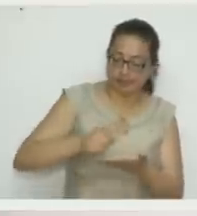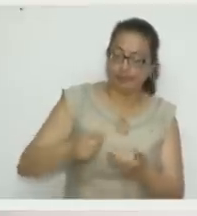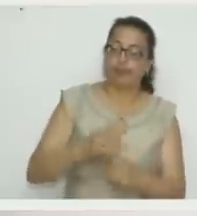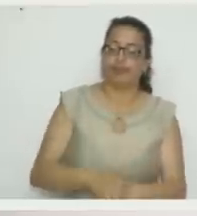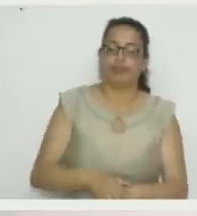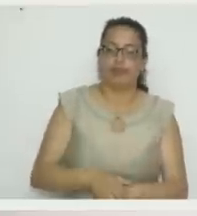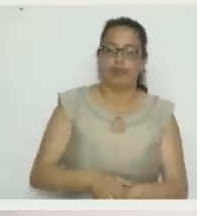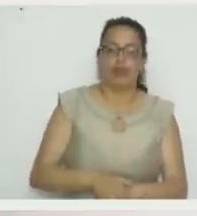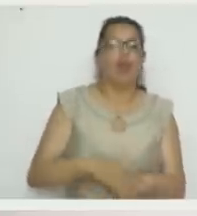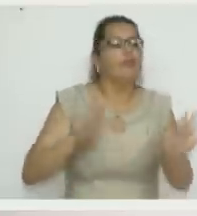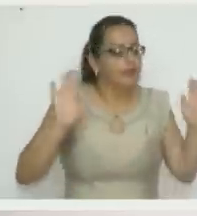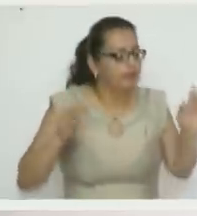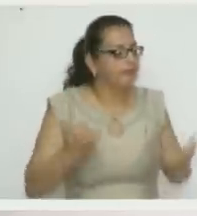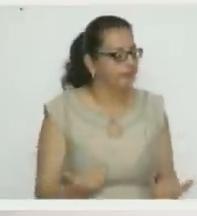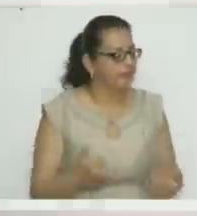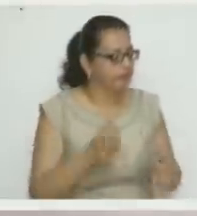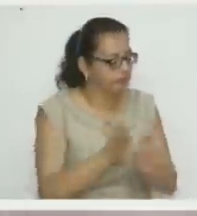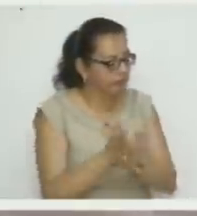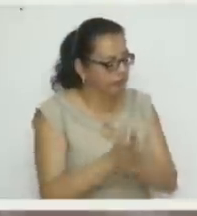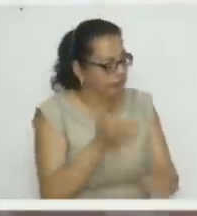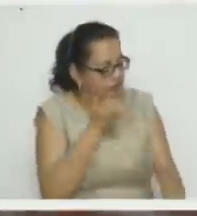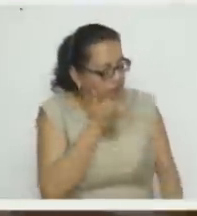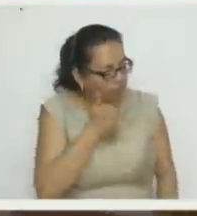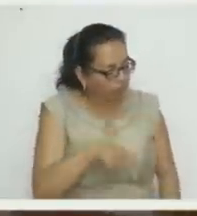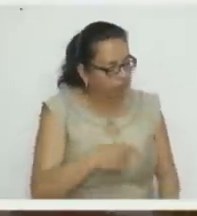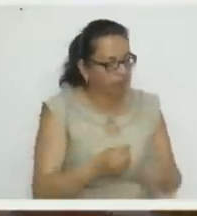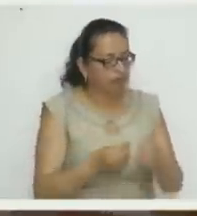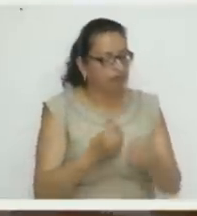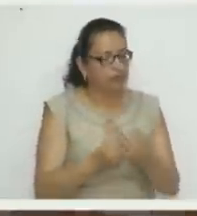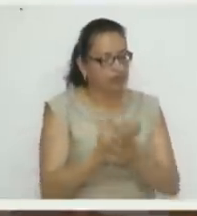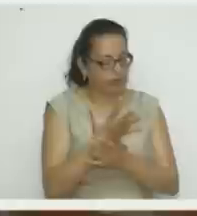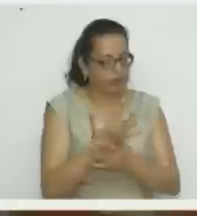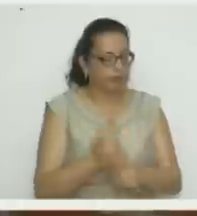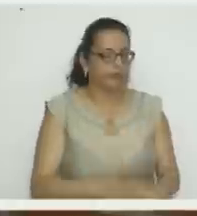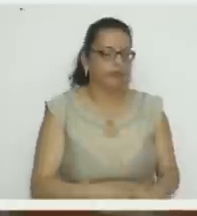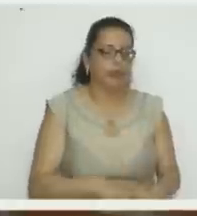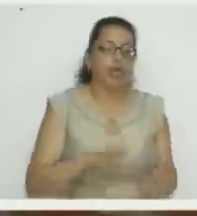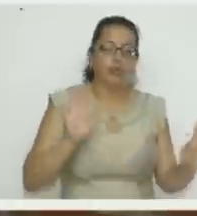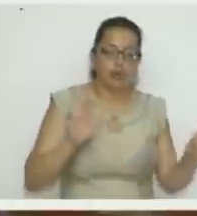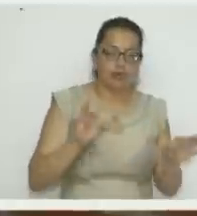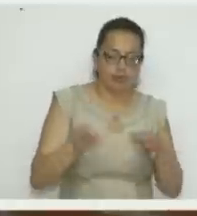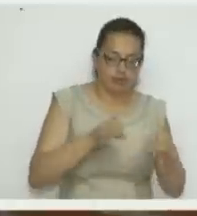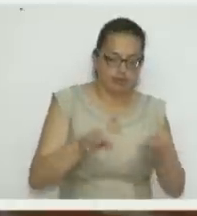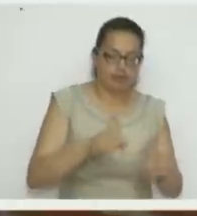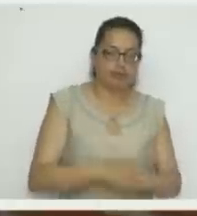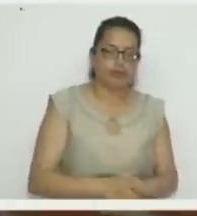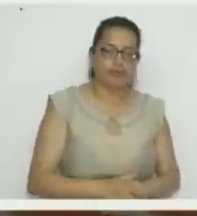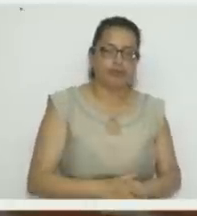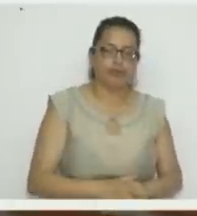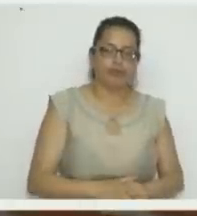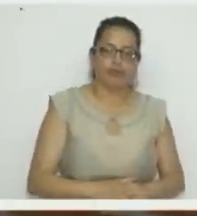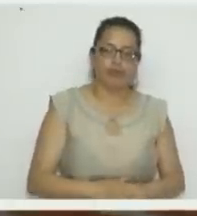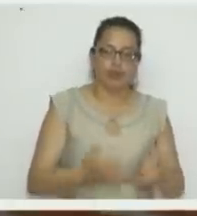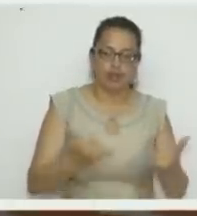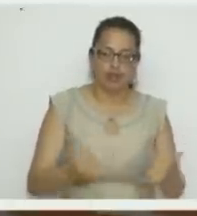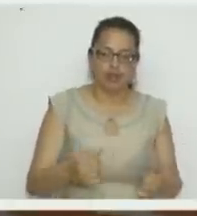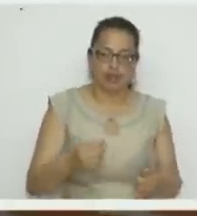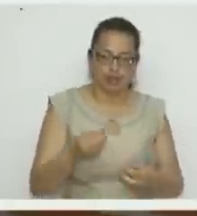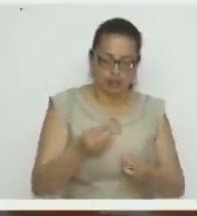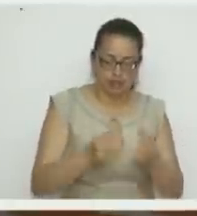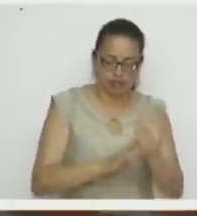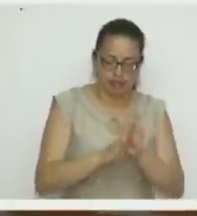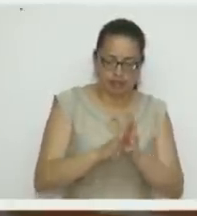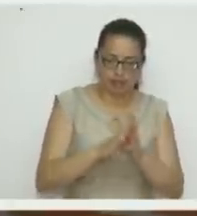Bueno, profe, ahora sí vamos a explicar la florecita que tiene ahí. Quiero explicar, mira, acá se empieza a difuminar